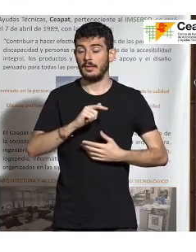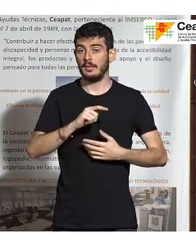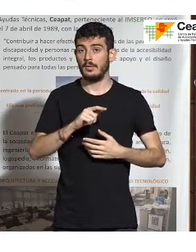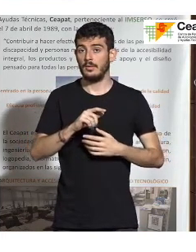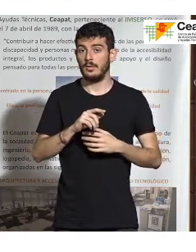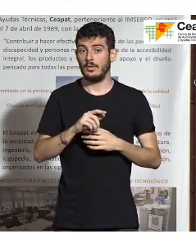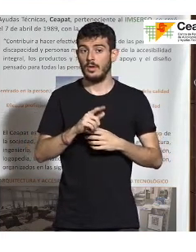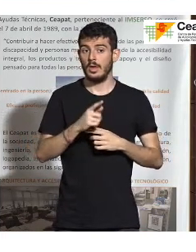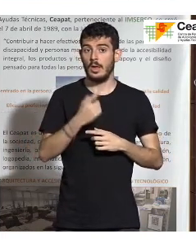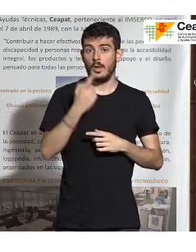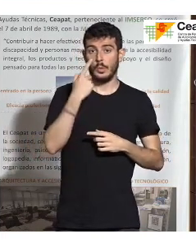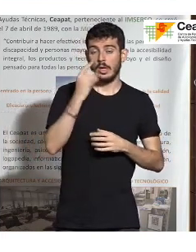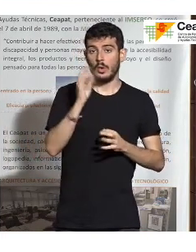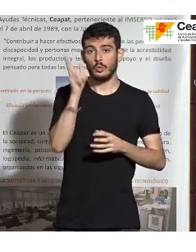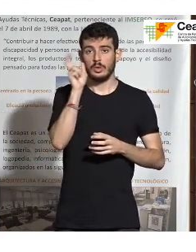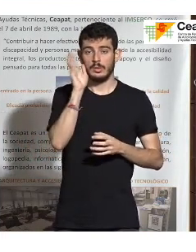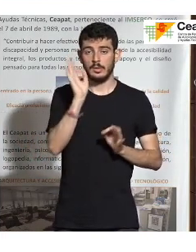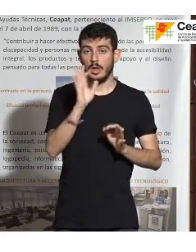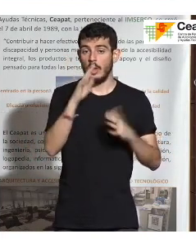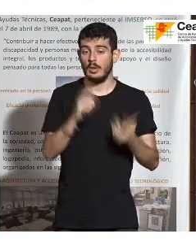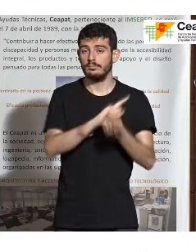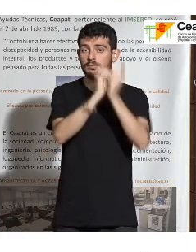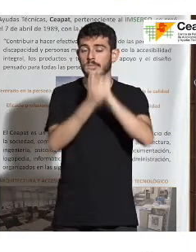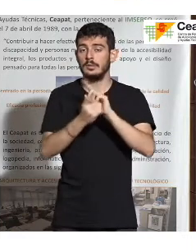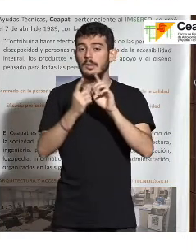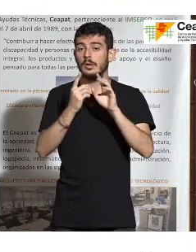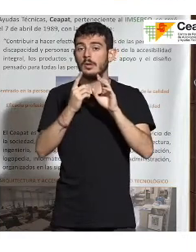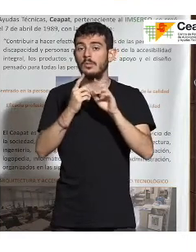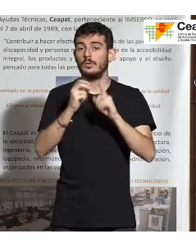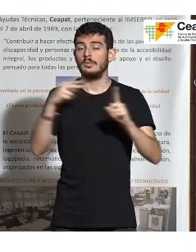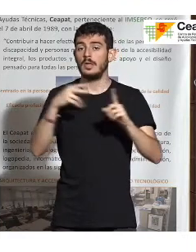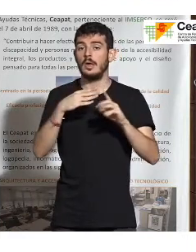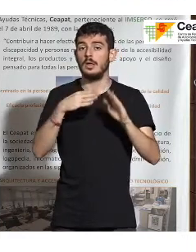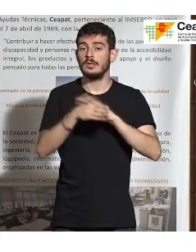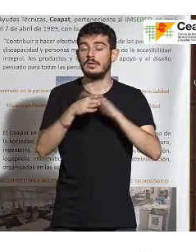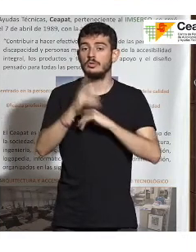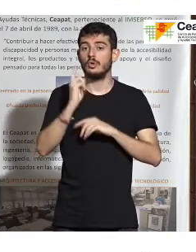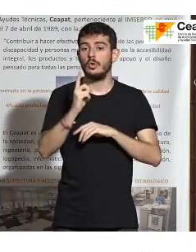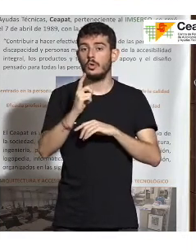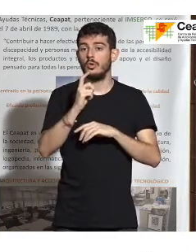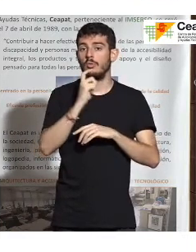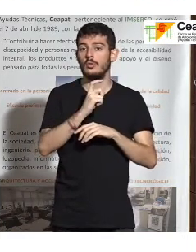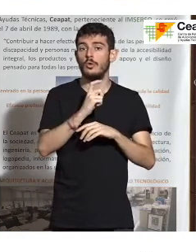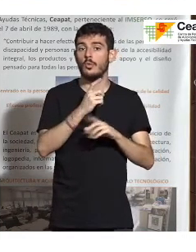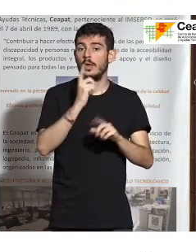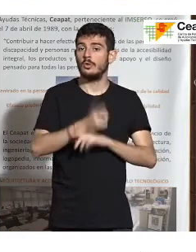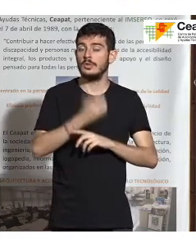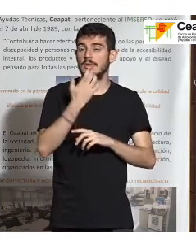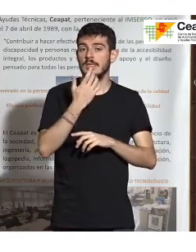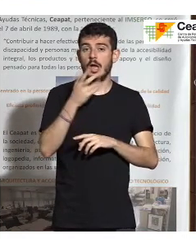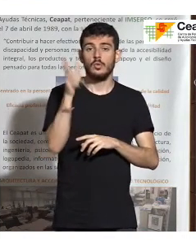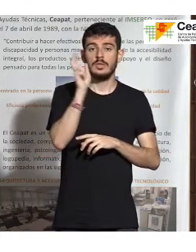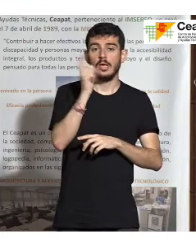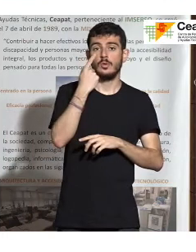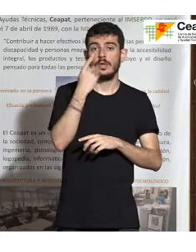óptica acústicamente. Y ahora hemos trabajado muy mucho desde el punto de vista de accesibilidad de identificar cuándo es obligatorio que las señalizaciones sean acústicas y ópticas o